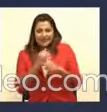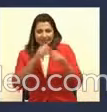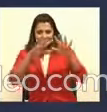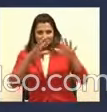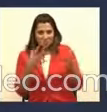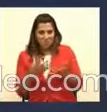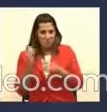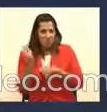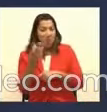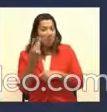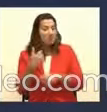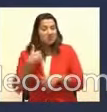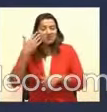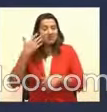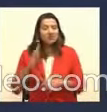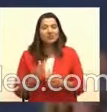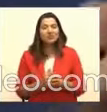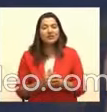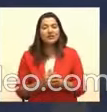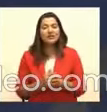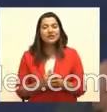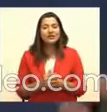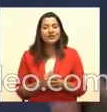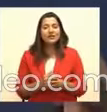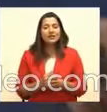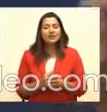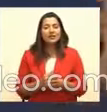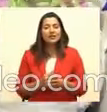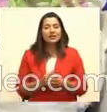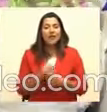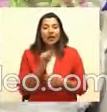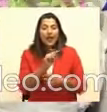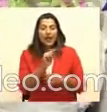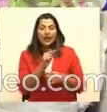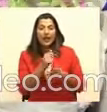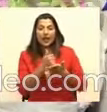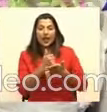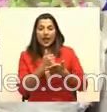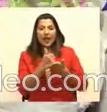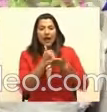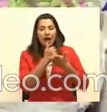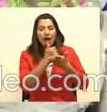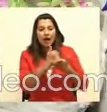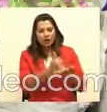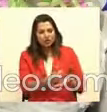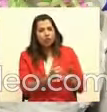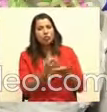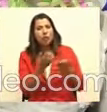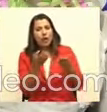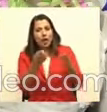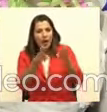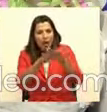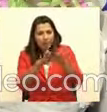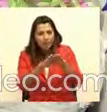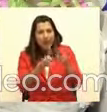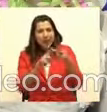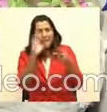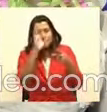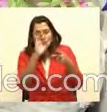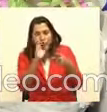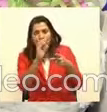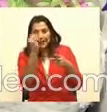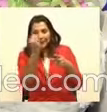yo me quedo así, ¿qué lo pongo a hacer? Porque, digamos, yo le ayudo a él a armarla, buscar el cartón y en veces no tengo el material